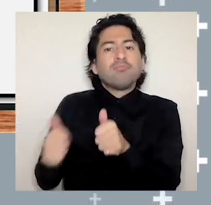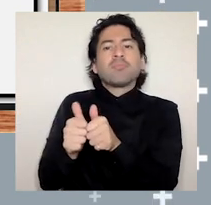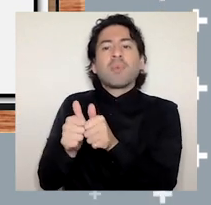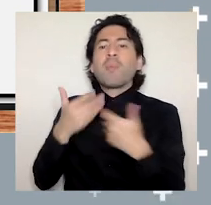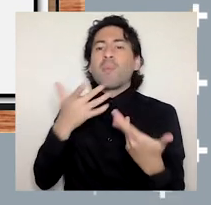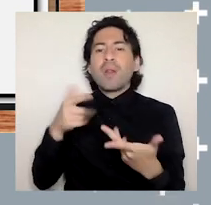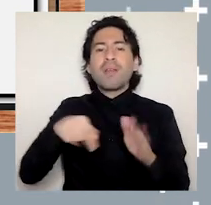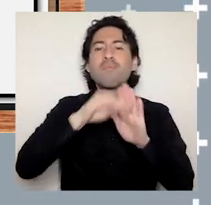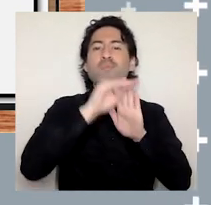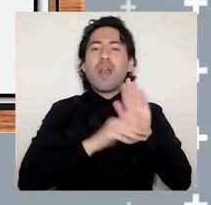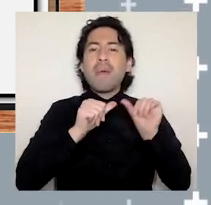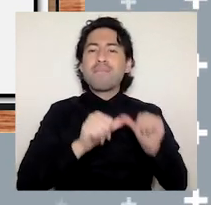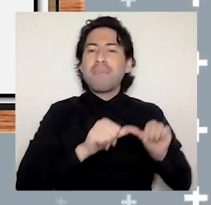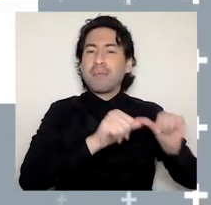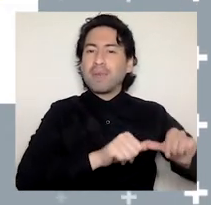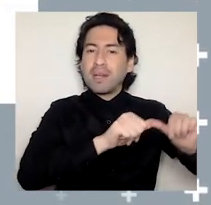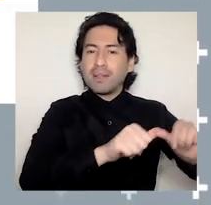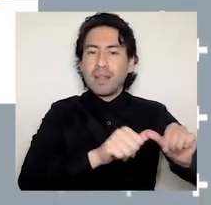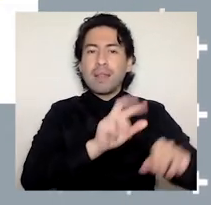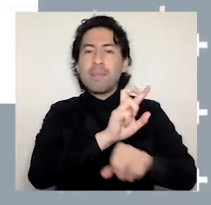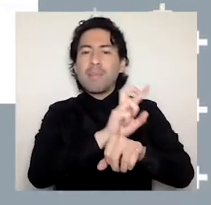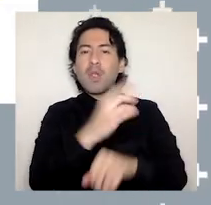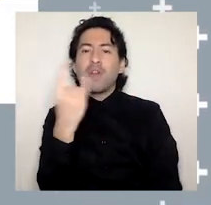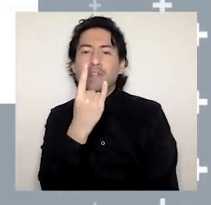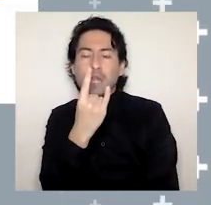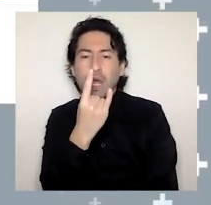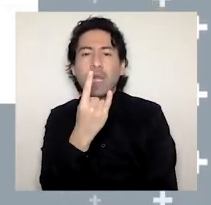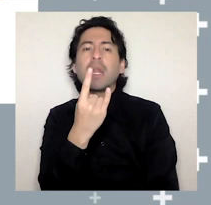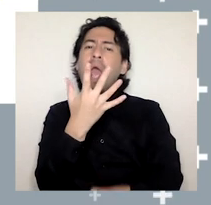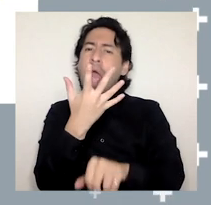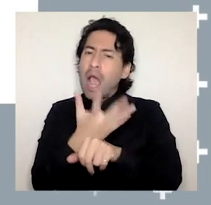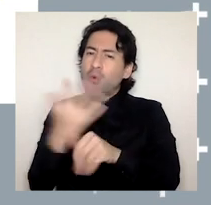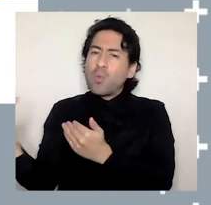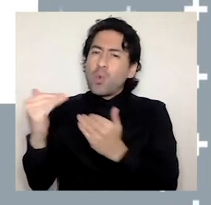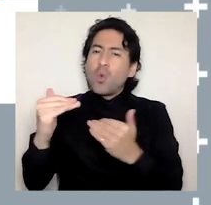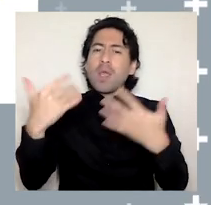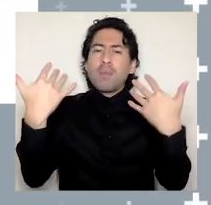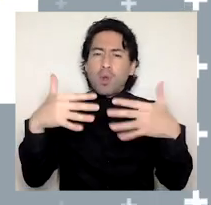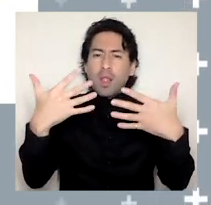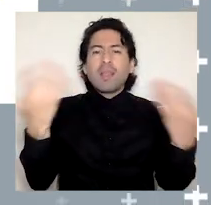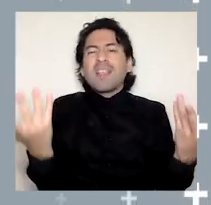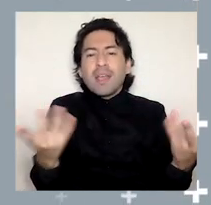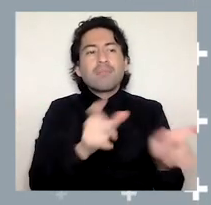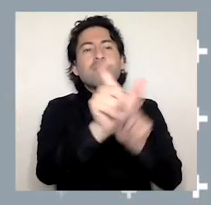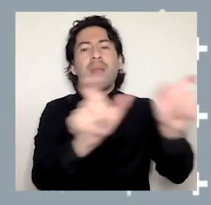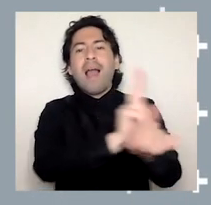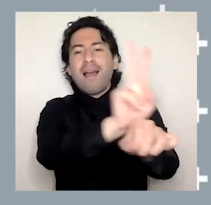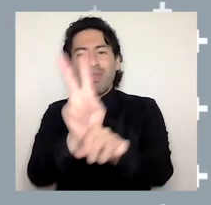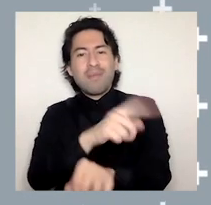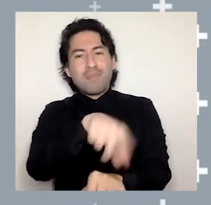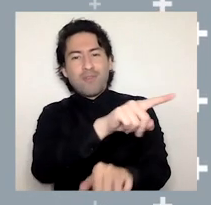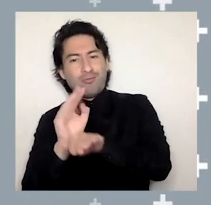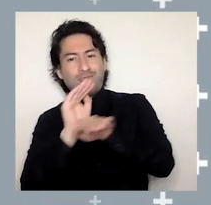Permanente de Pedagogía Universitaria, han dado un fundamental apoyo a nuestros académicos. Este trabajo